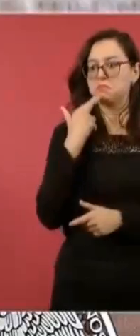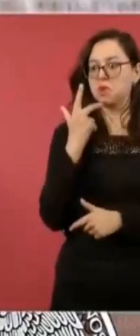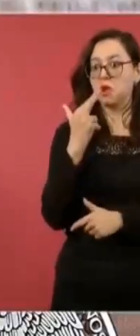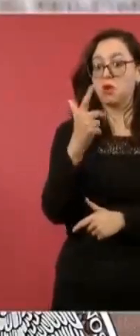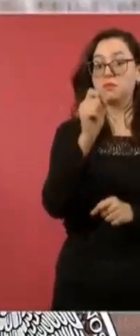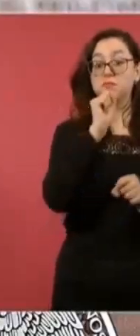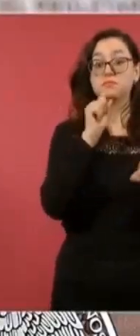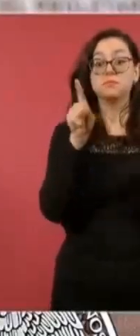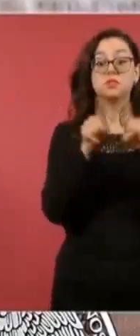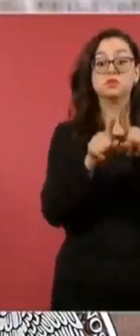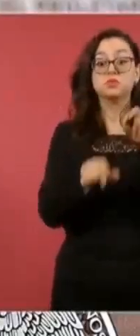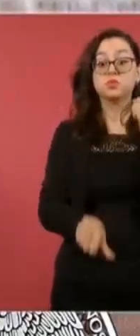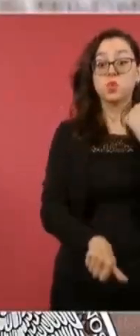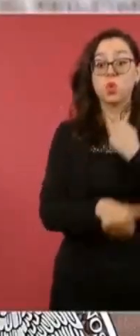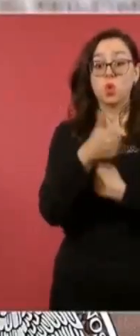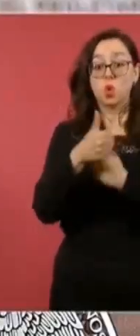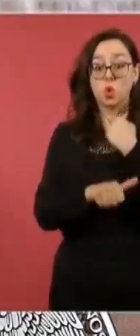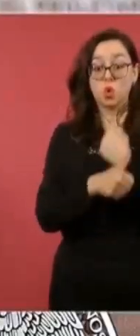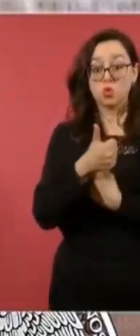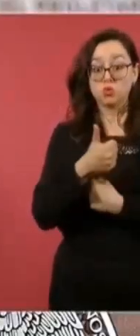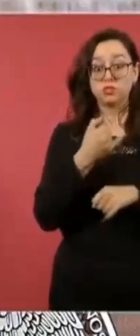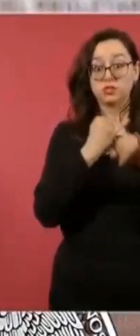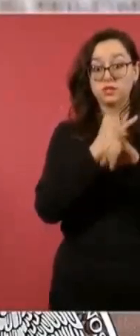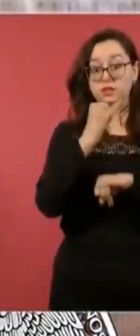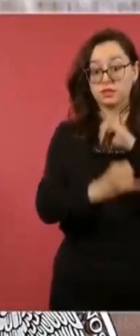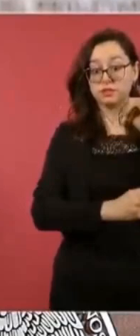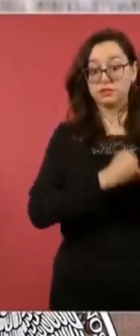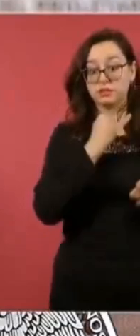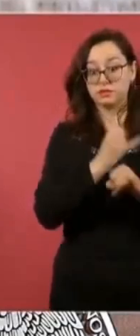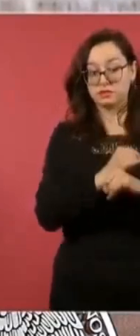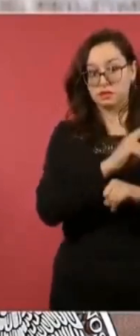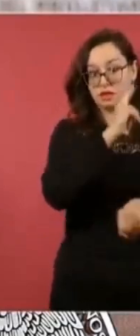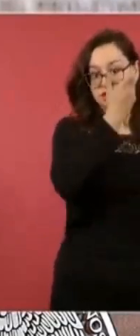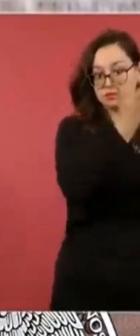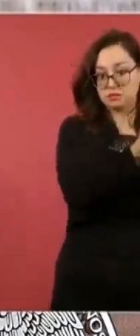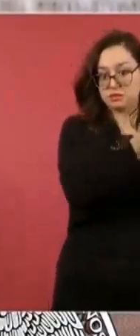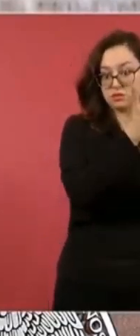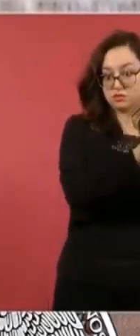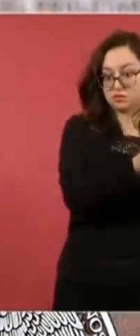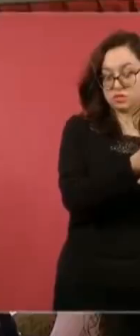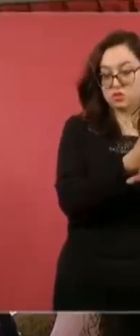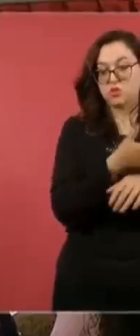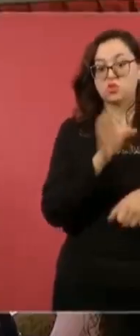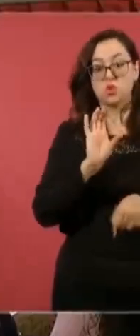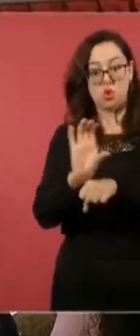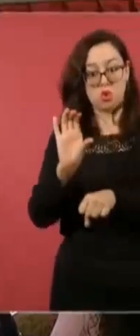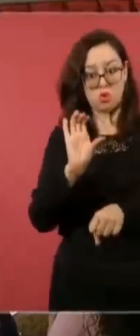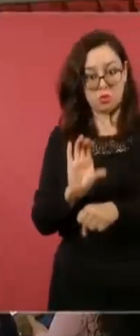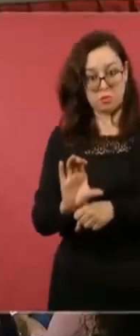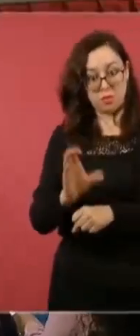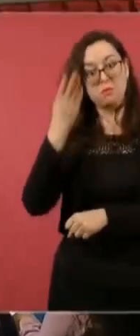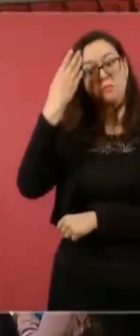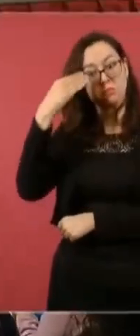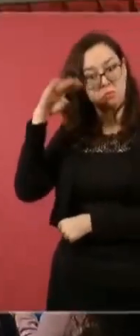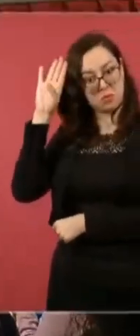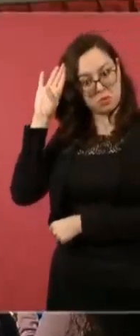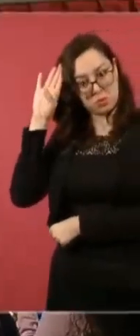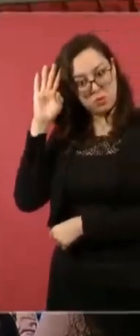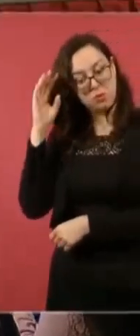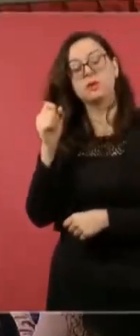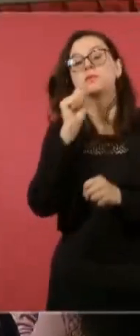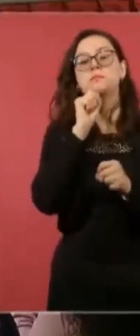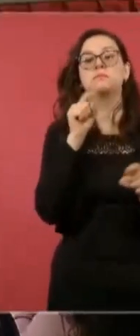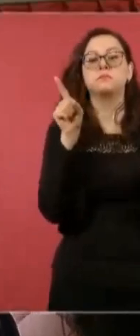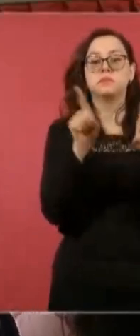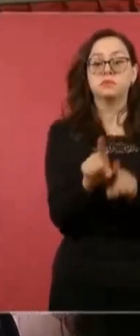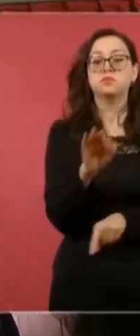Entre estos destacan Chicago, Nueva York, La Habana y Bogotá, entre otros. Además, permitirá transportar a más de